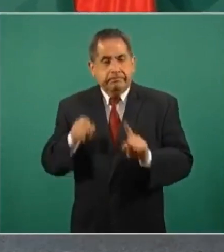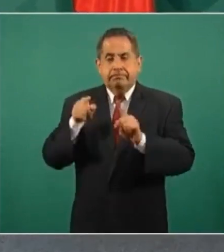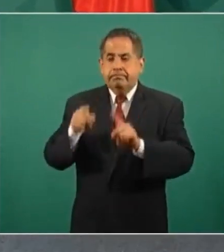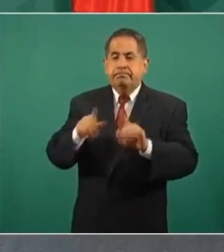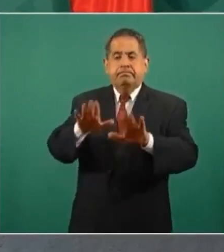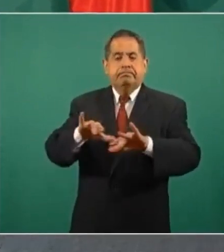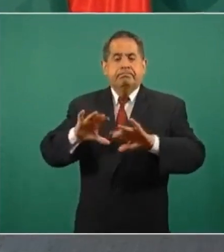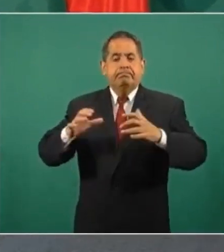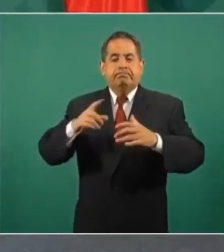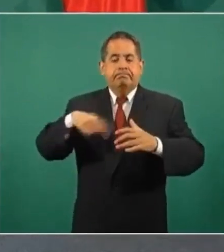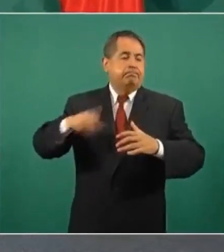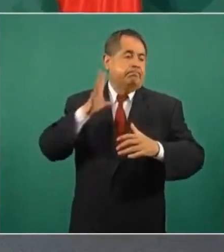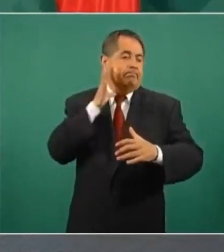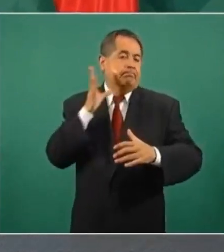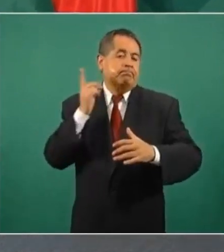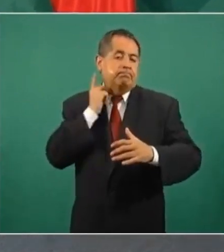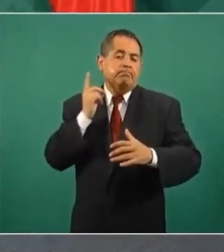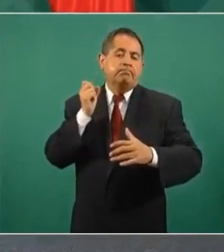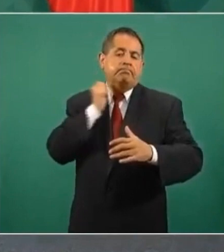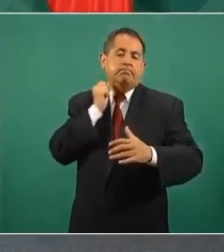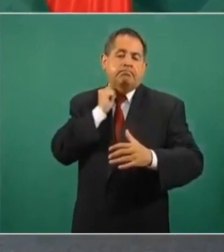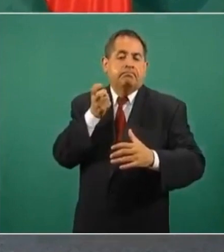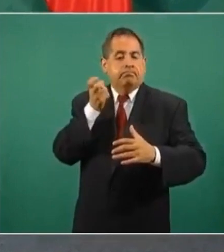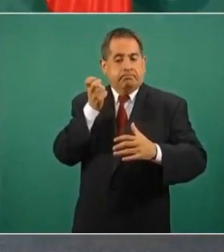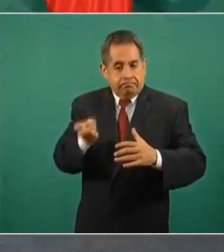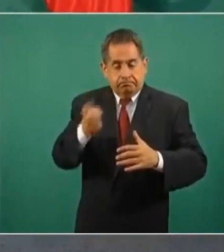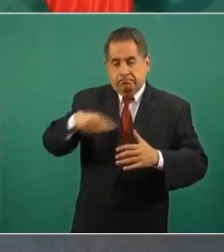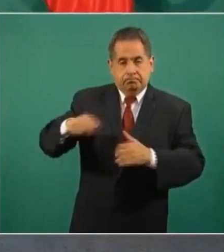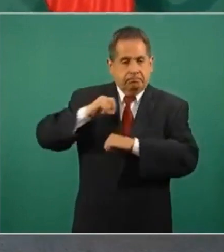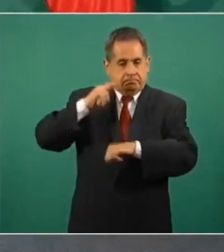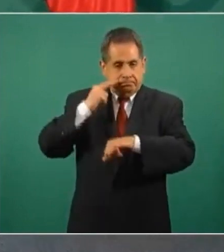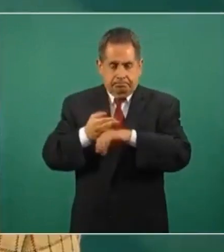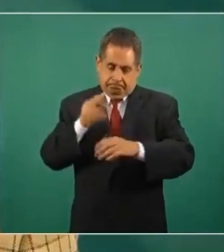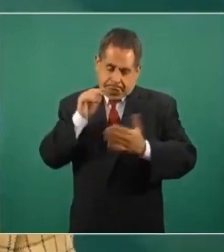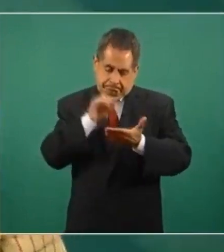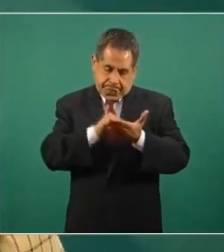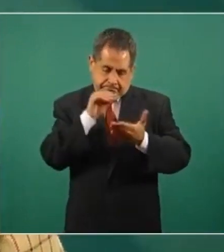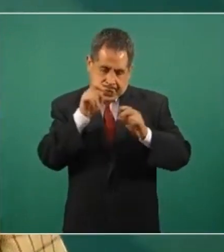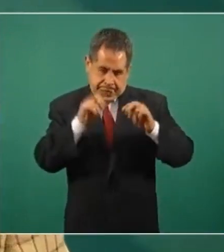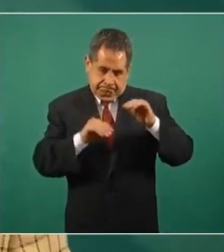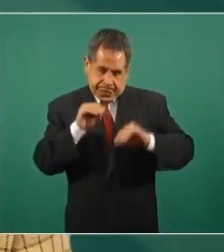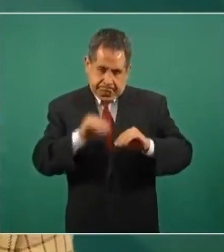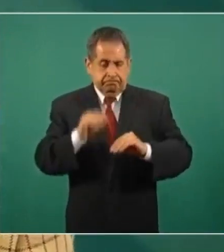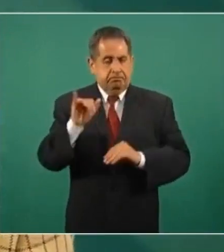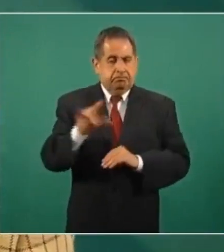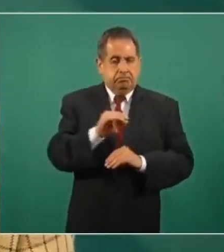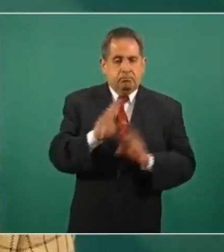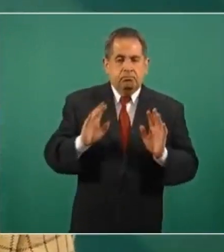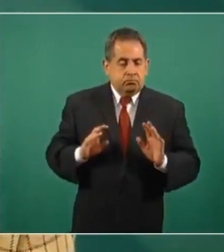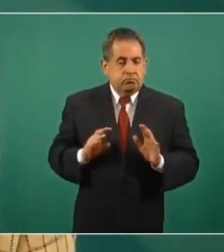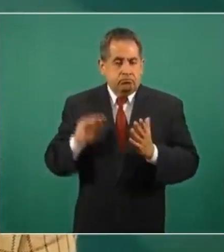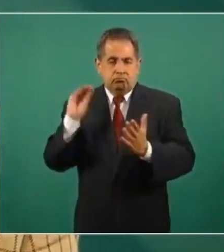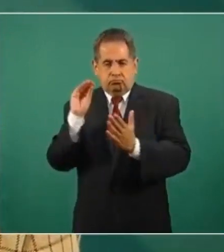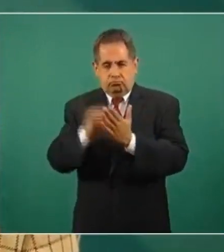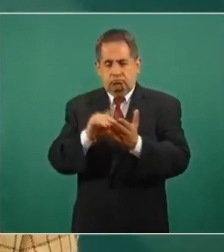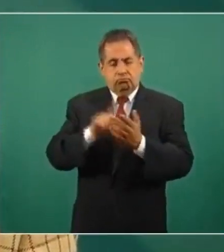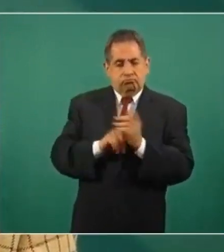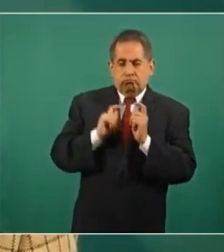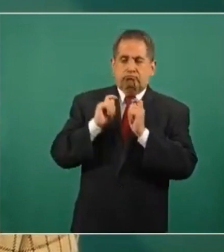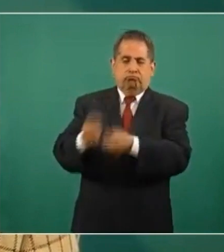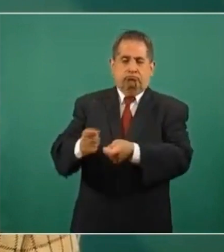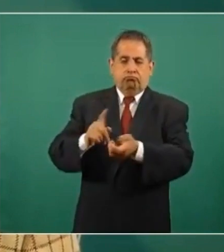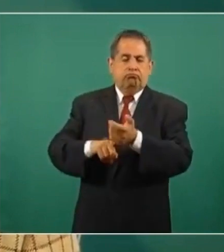Congreso de la Unión quien tiene esta atribución y desde luego está en la cancha del